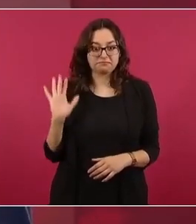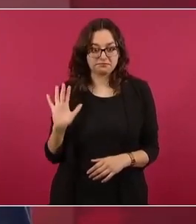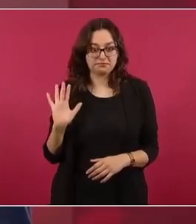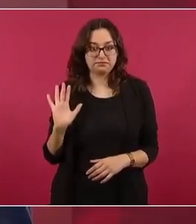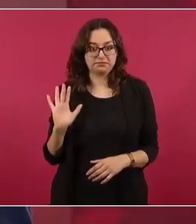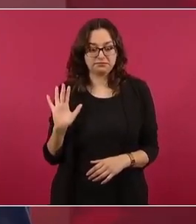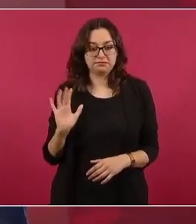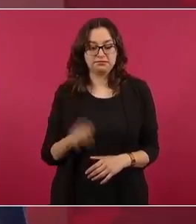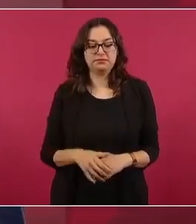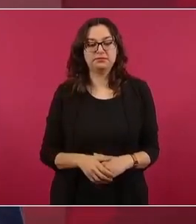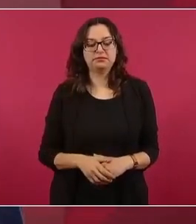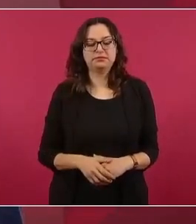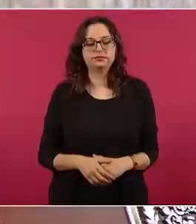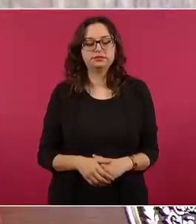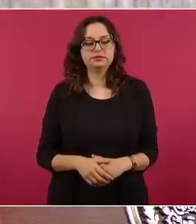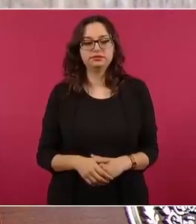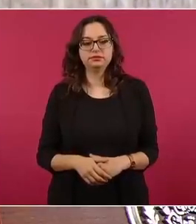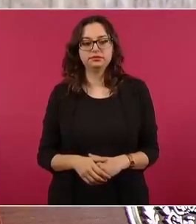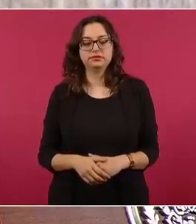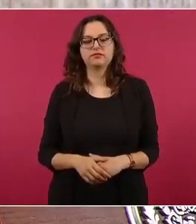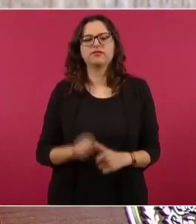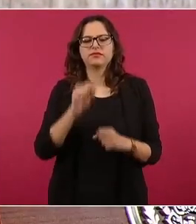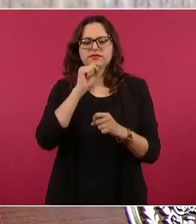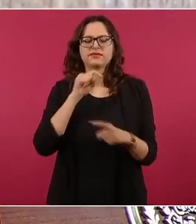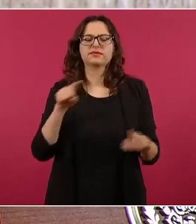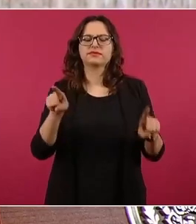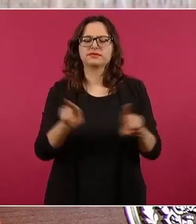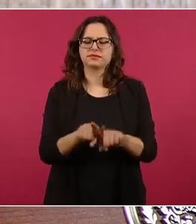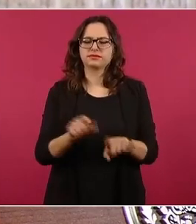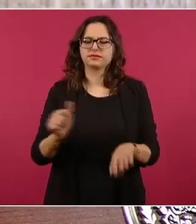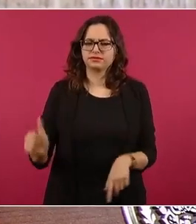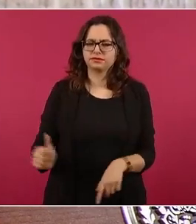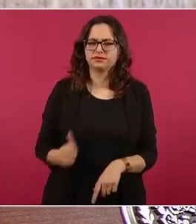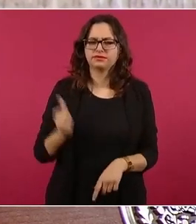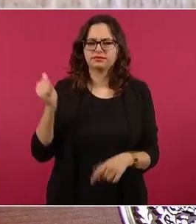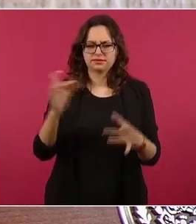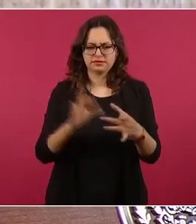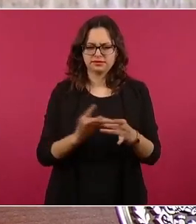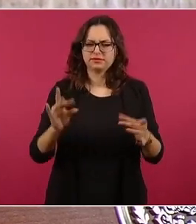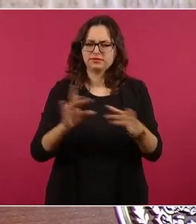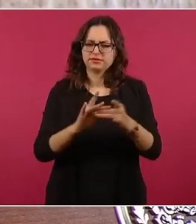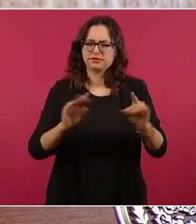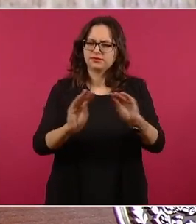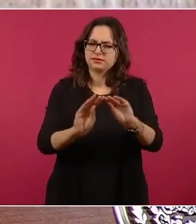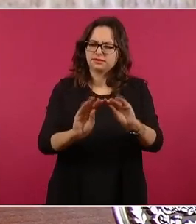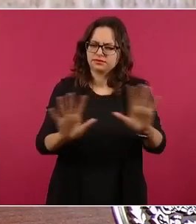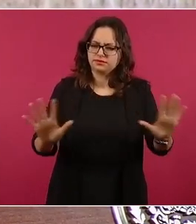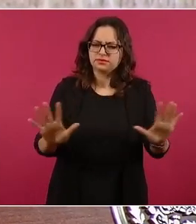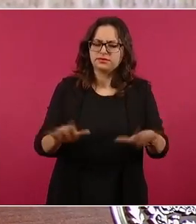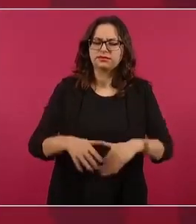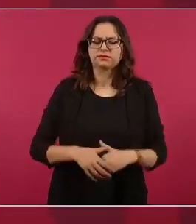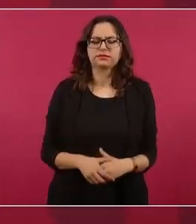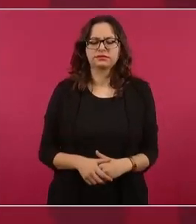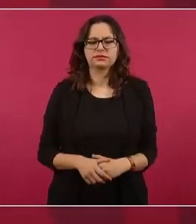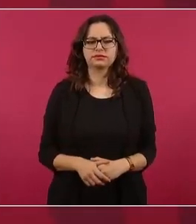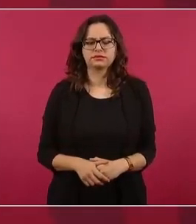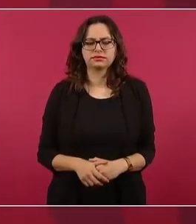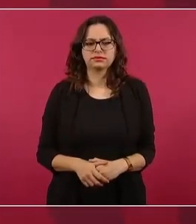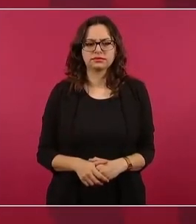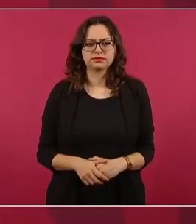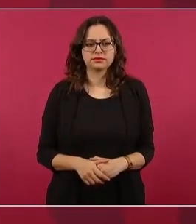también aprovecho para aclarar, les voy a contar por qué lo de la